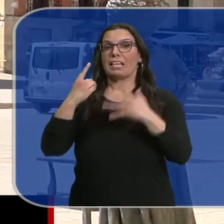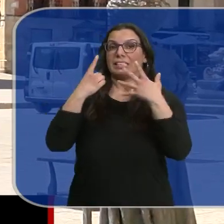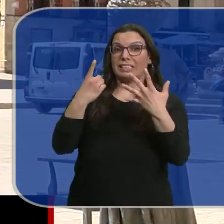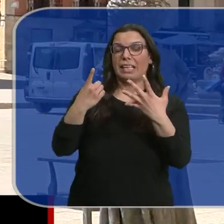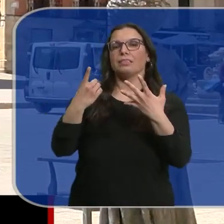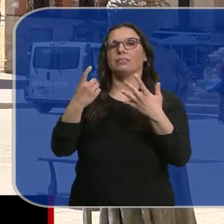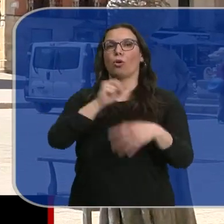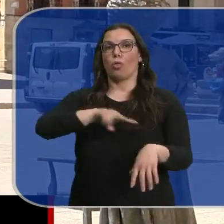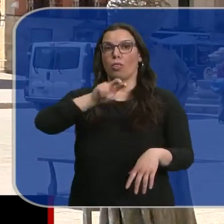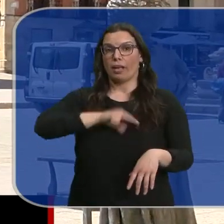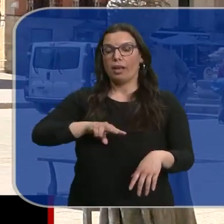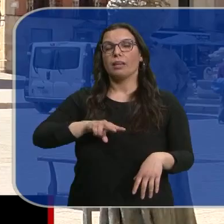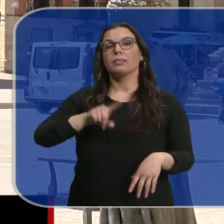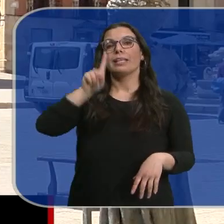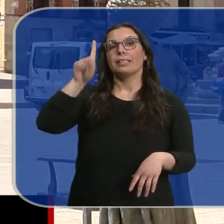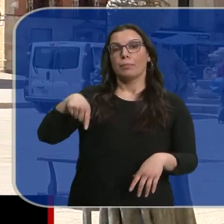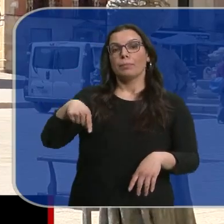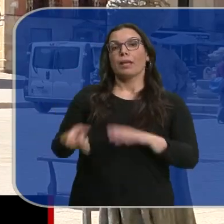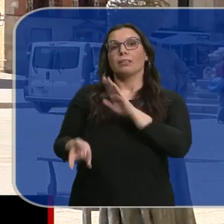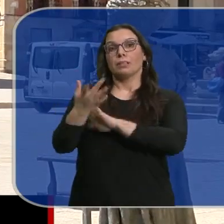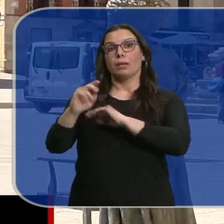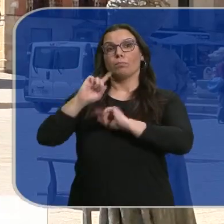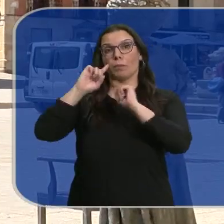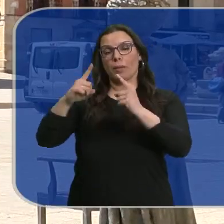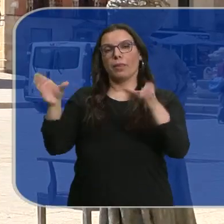seis sillones en el pleno donde también entraría Vox.